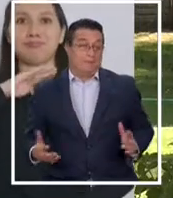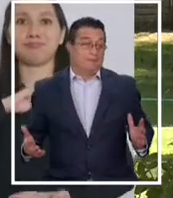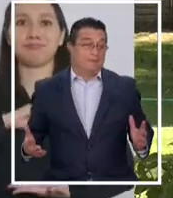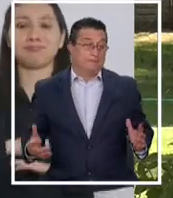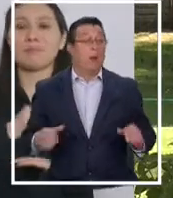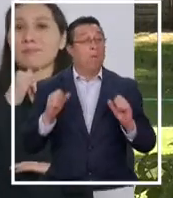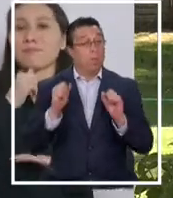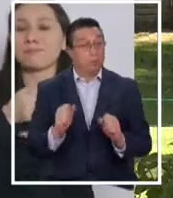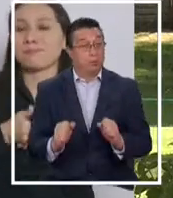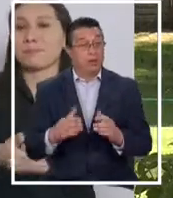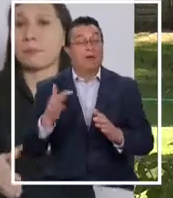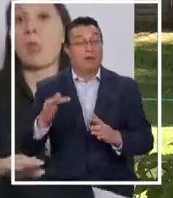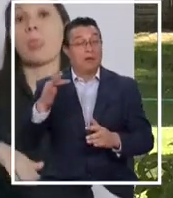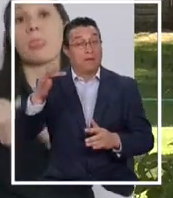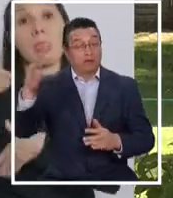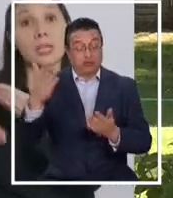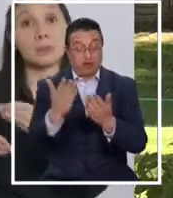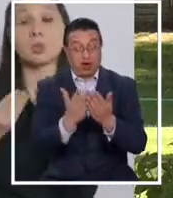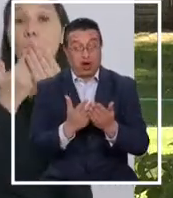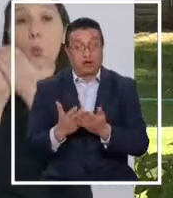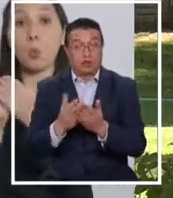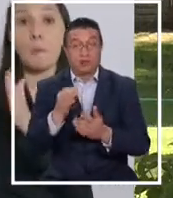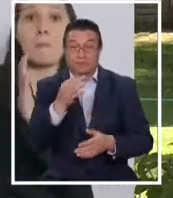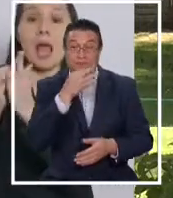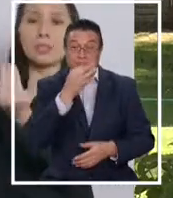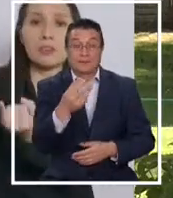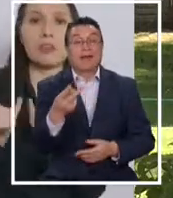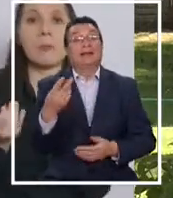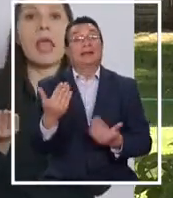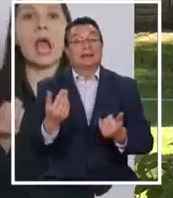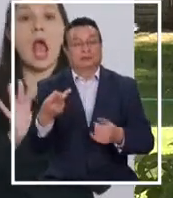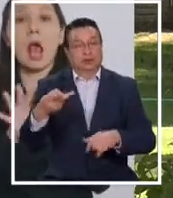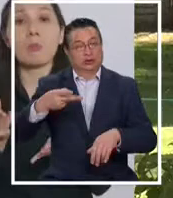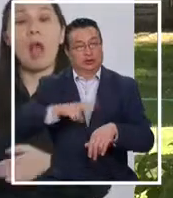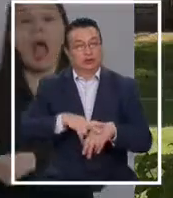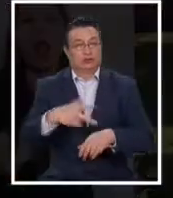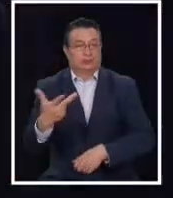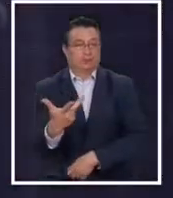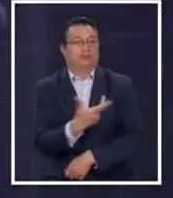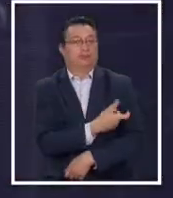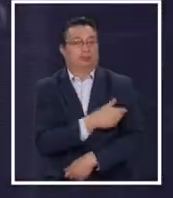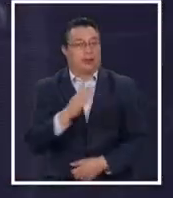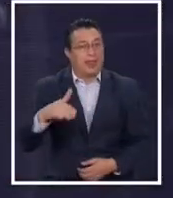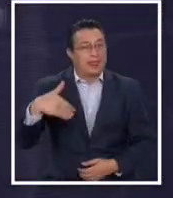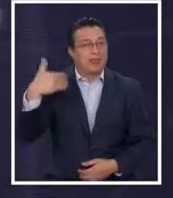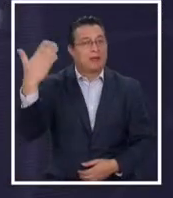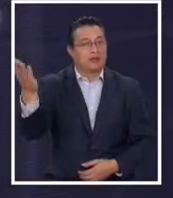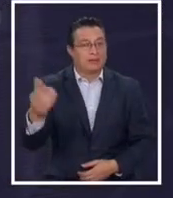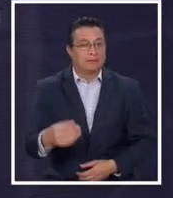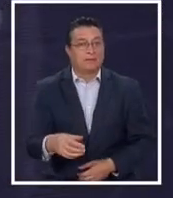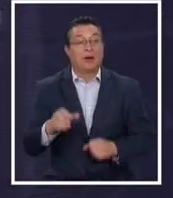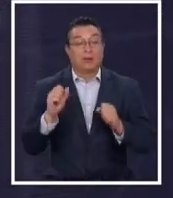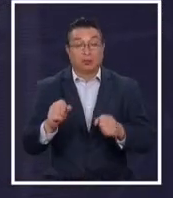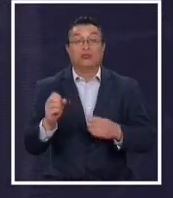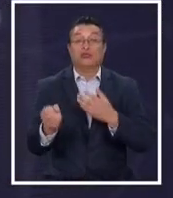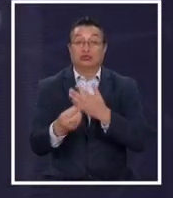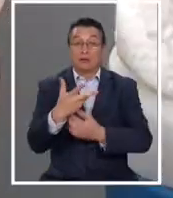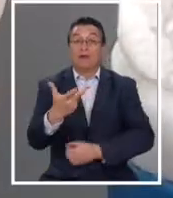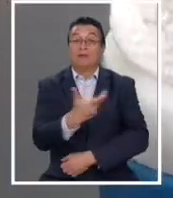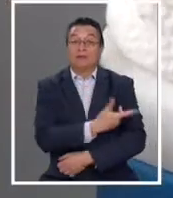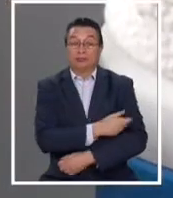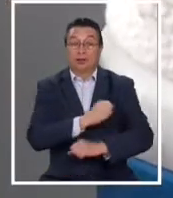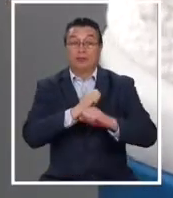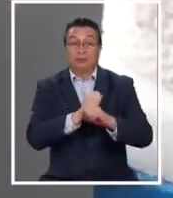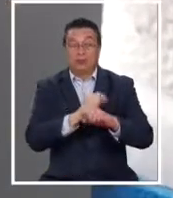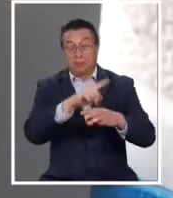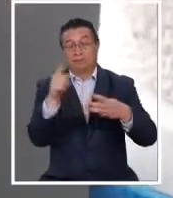que los estudios posteriores de esta vacuna digan que se necesite una segunda dosis de refuerzo. Esta nueva posibilidad de antídoto contra el COVID